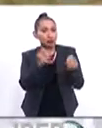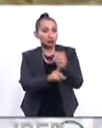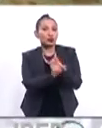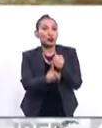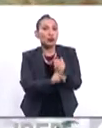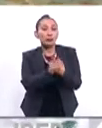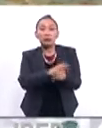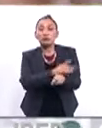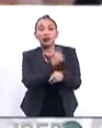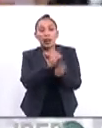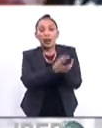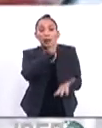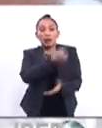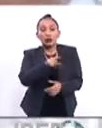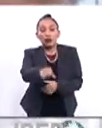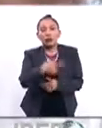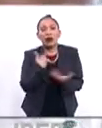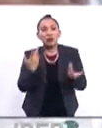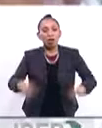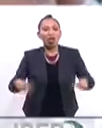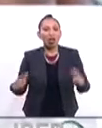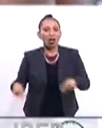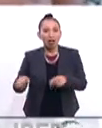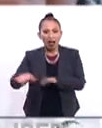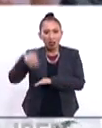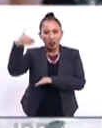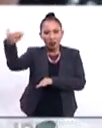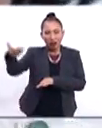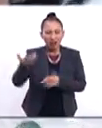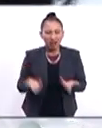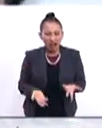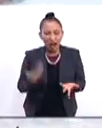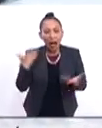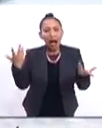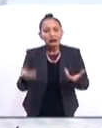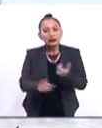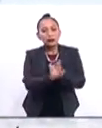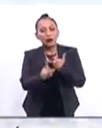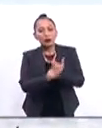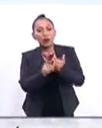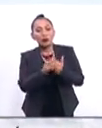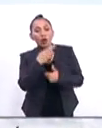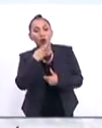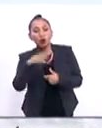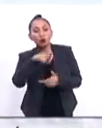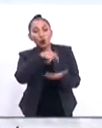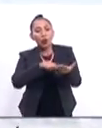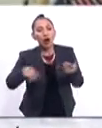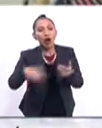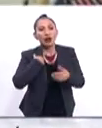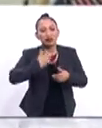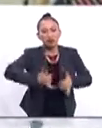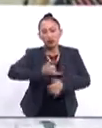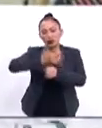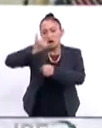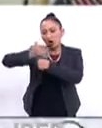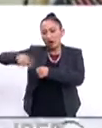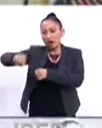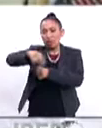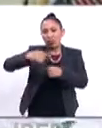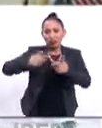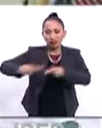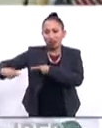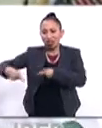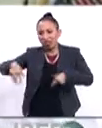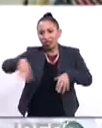de problemas, porque la mayoría es economía informal, genera conflictos en el uso del espacio urbano. Y, bueno, por otra